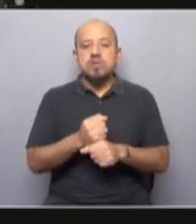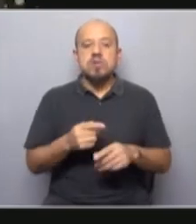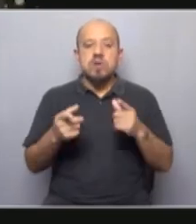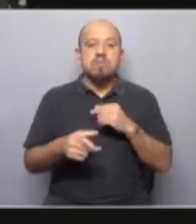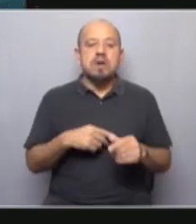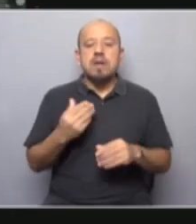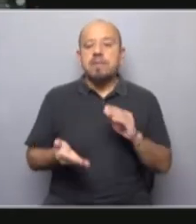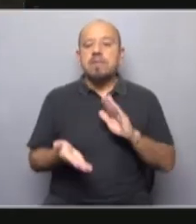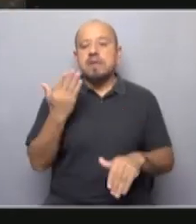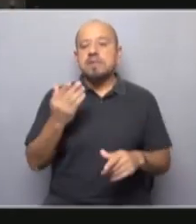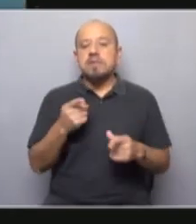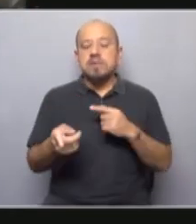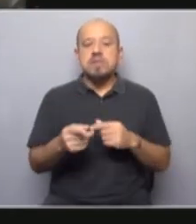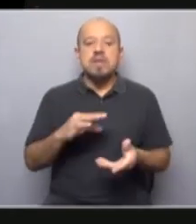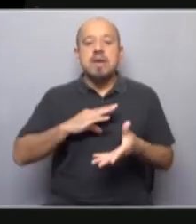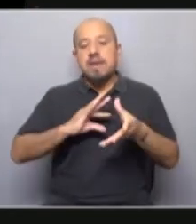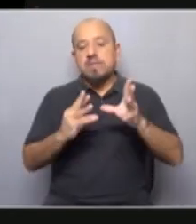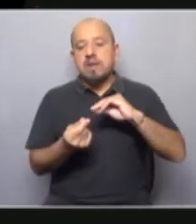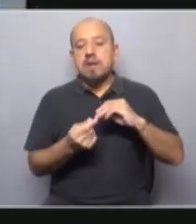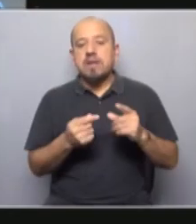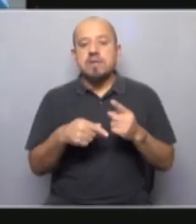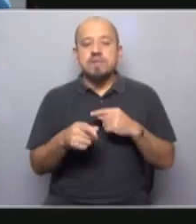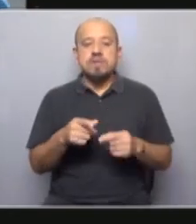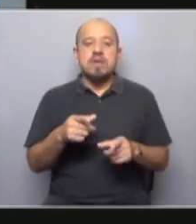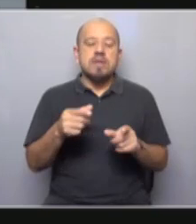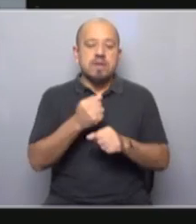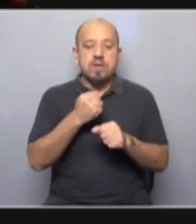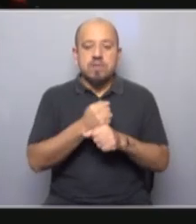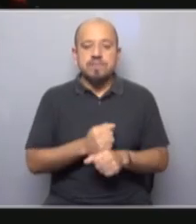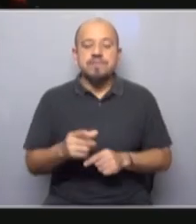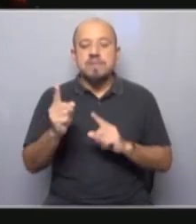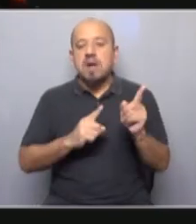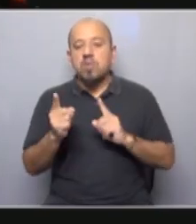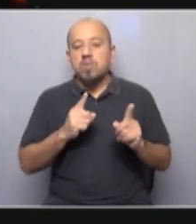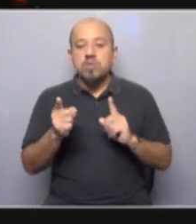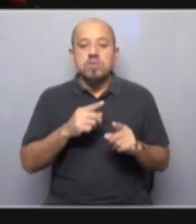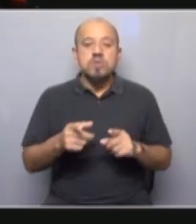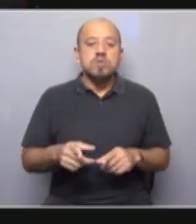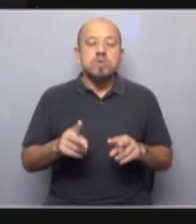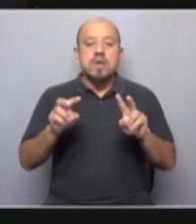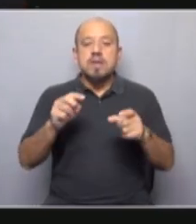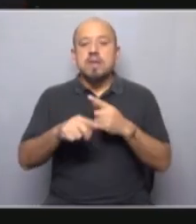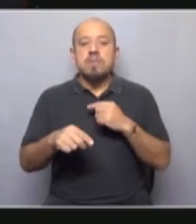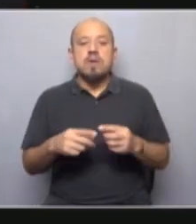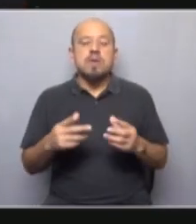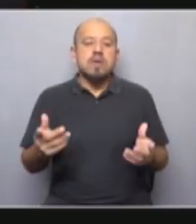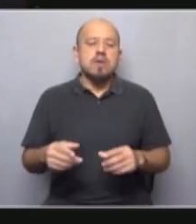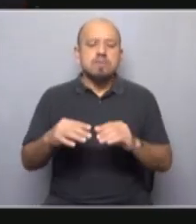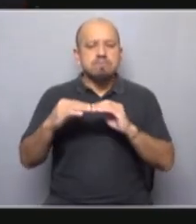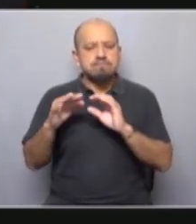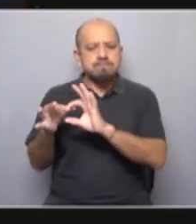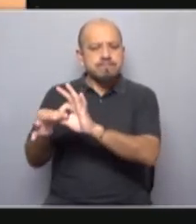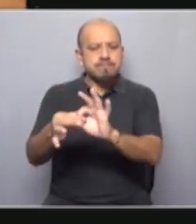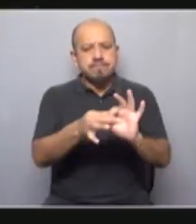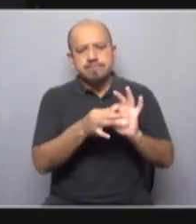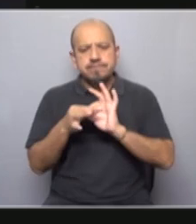de mayor flexibilidad y adaptarlas a las condiciones del entorno. Según algunos analistas, la globalización ha generado un desinterés por los